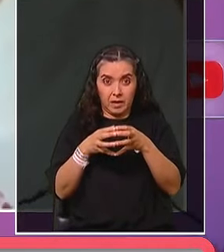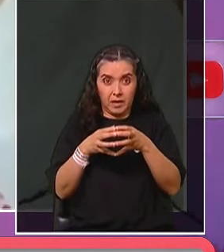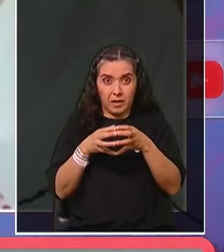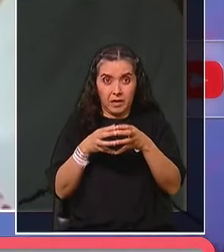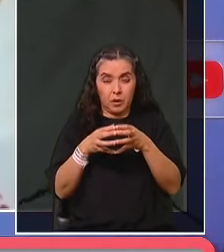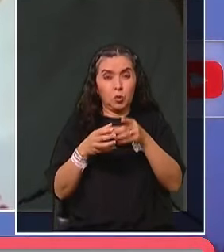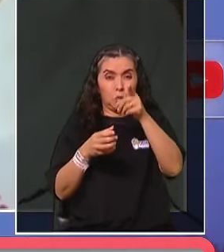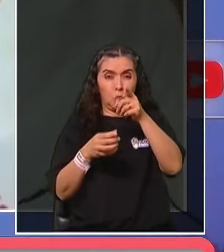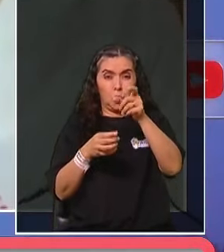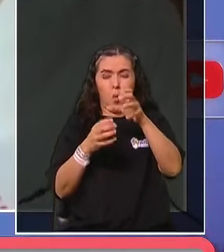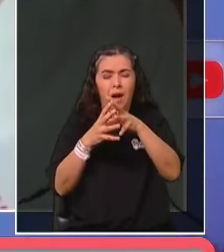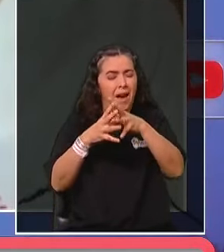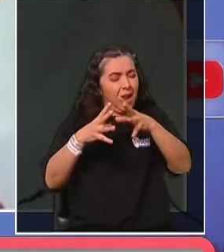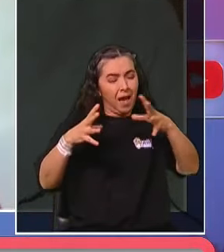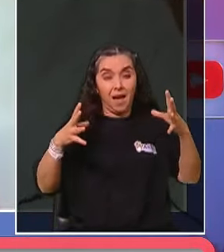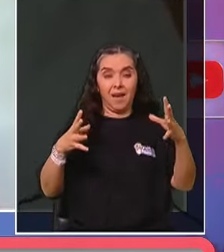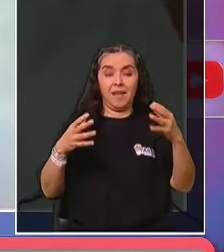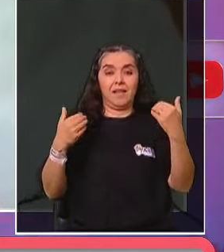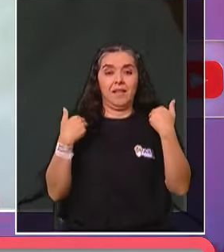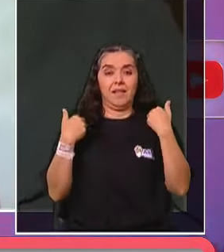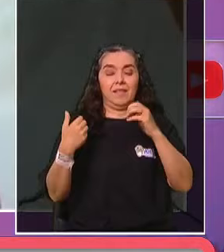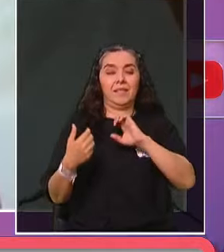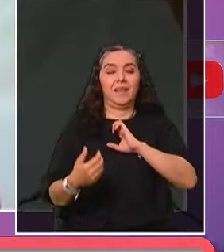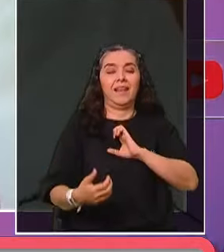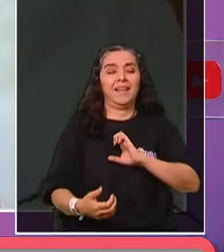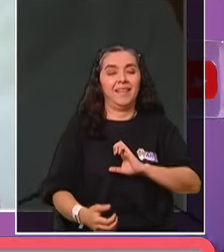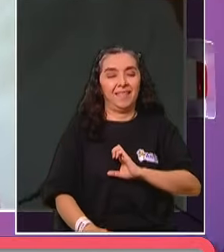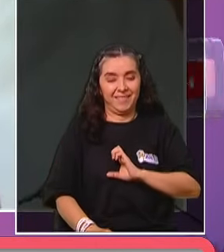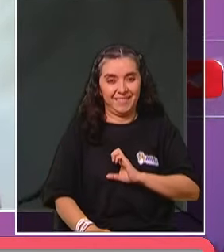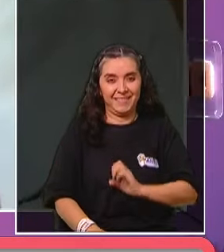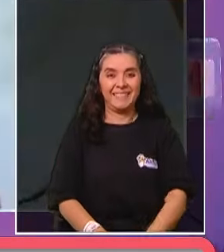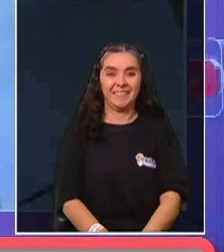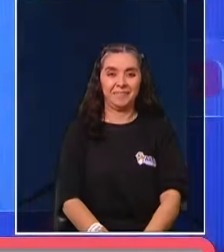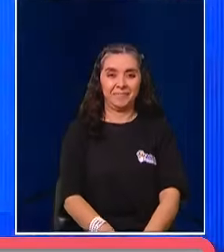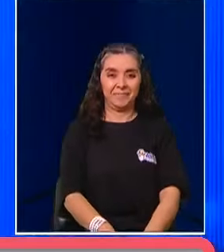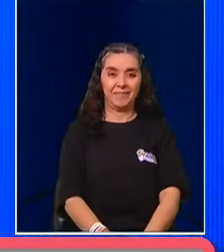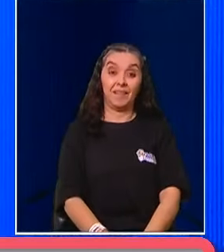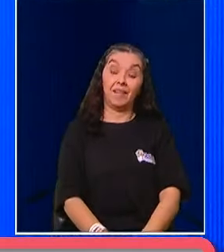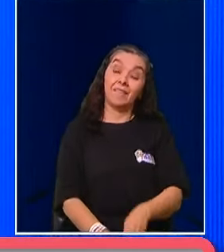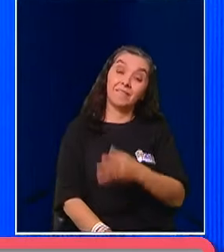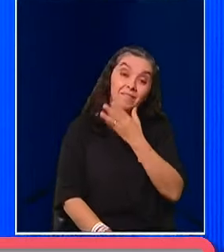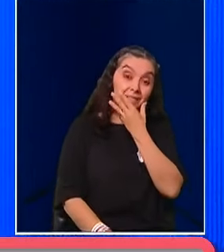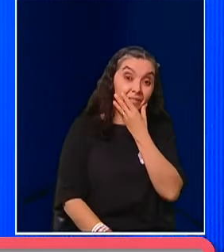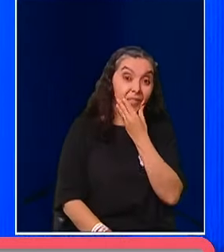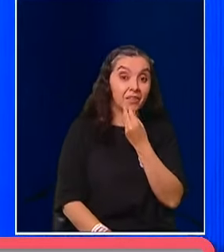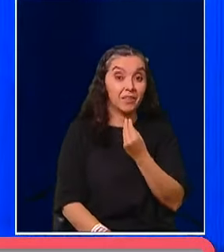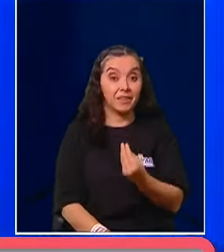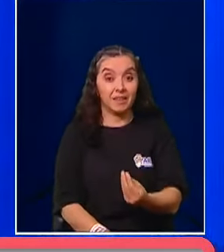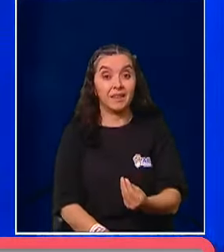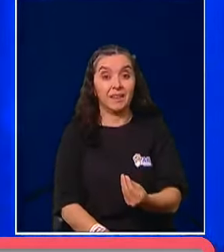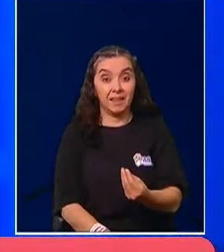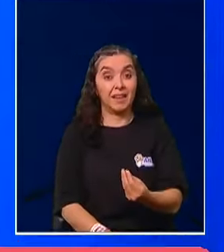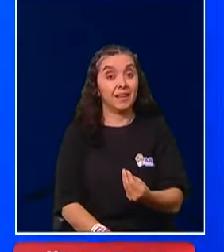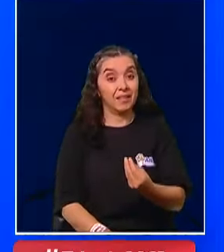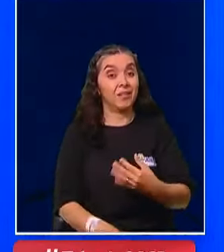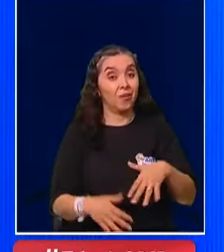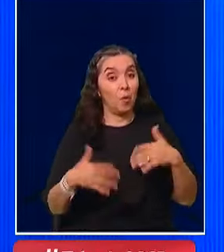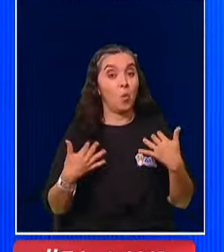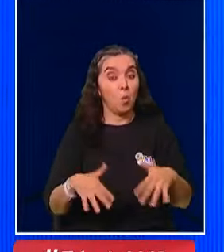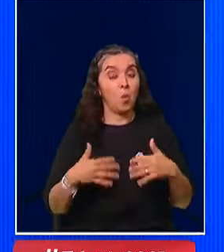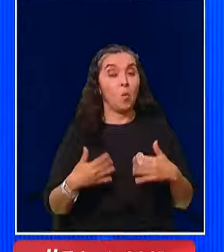Gracias. Gracias. bonito! ¡Qué bonito, Pedro!